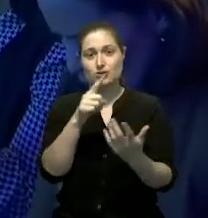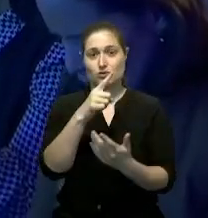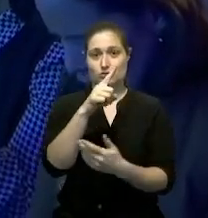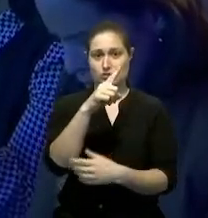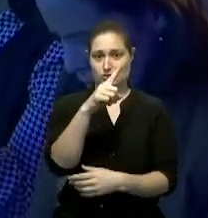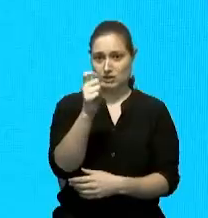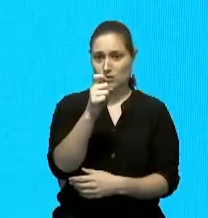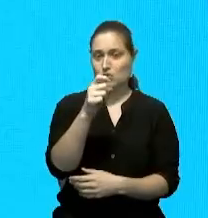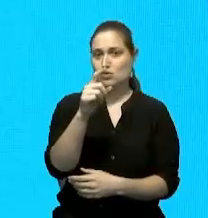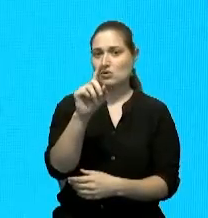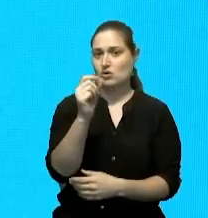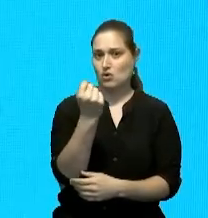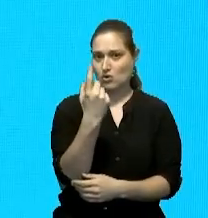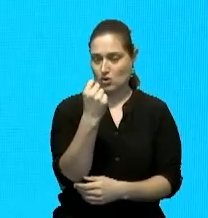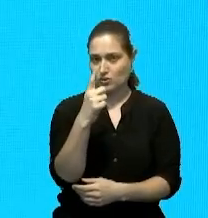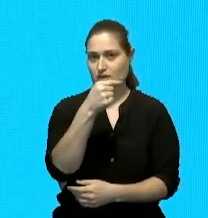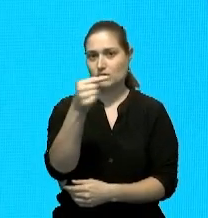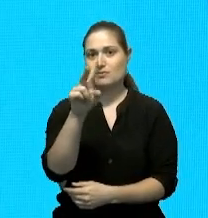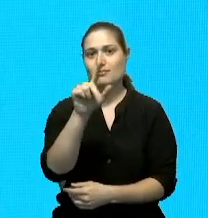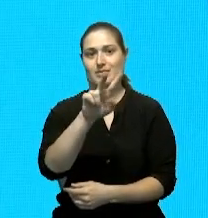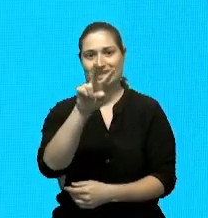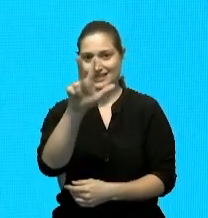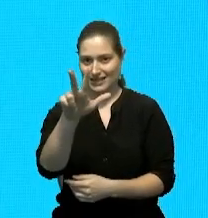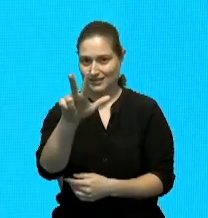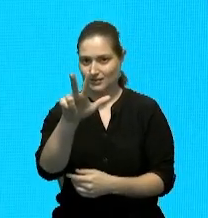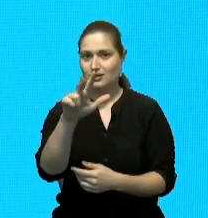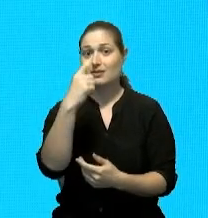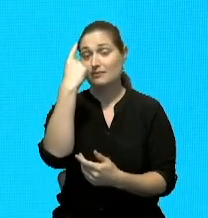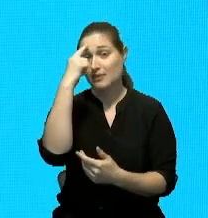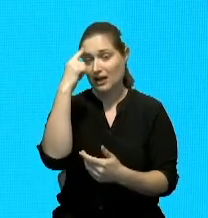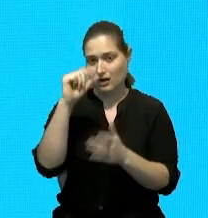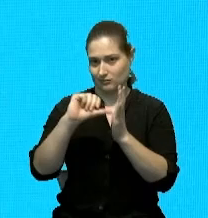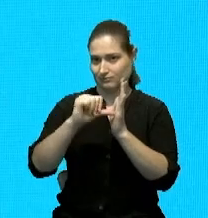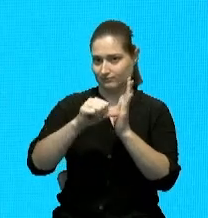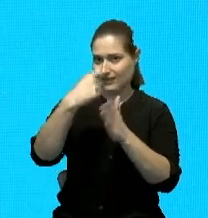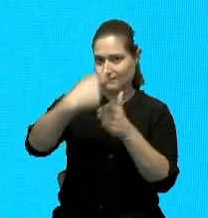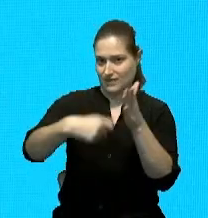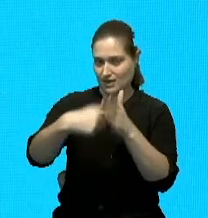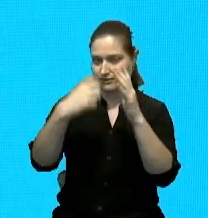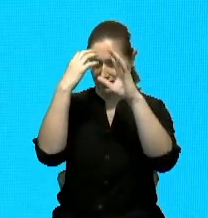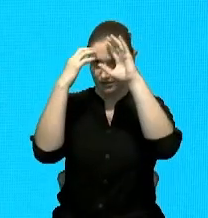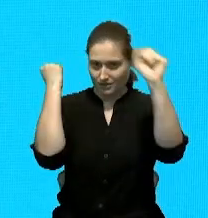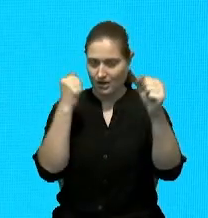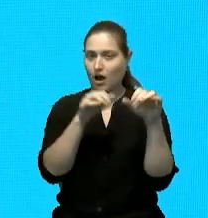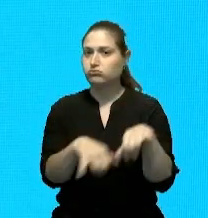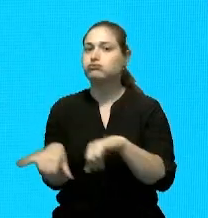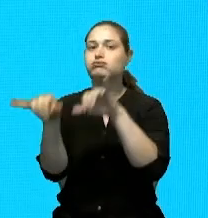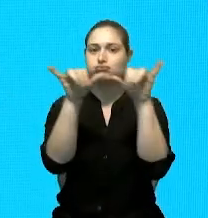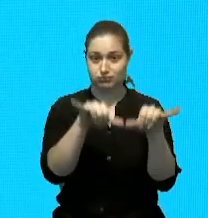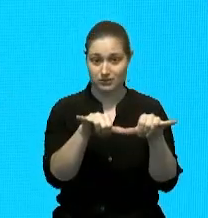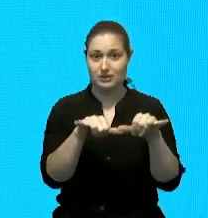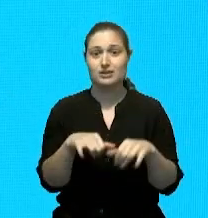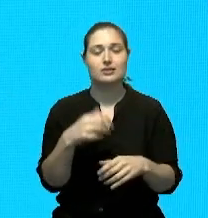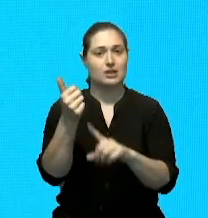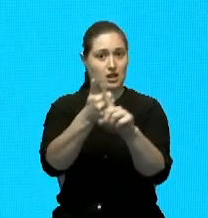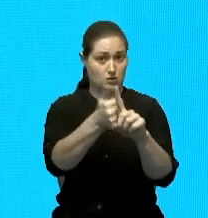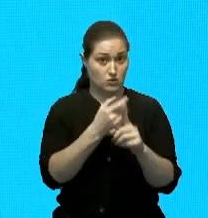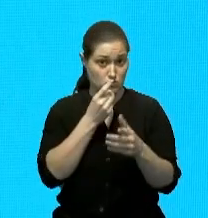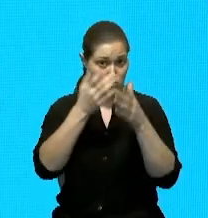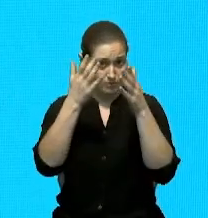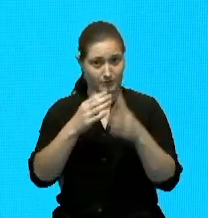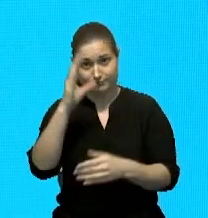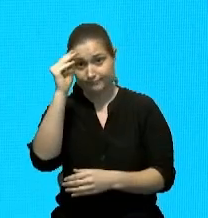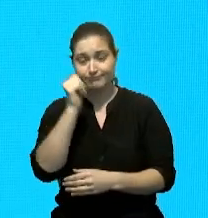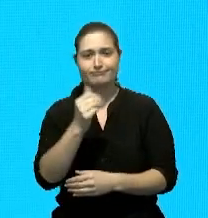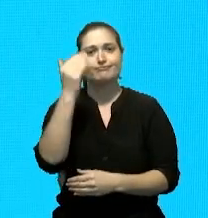-2023 sobre la estandarización de las tasas por servicios consulares. Con esta, cada dominicano y dominicana sabe cuál es el